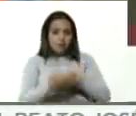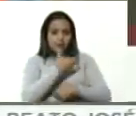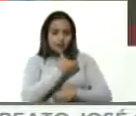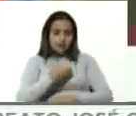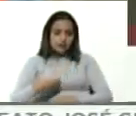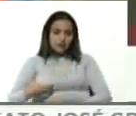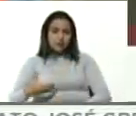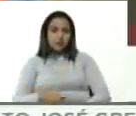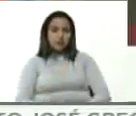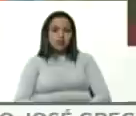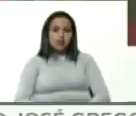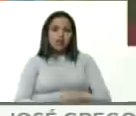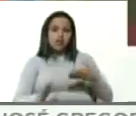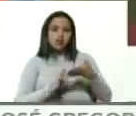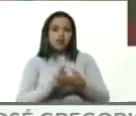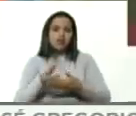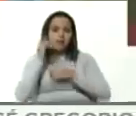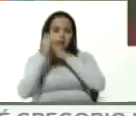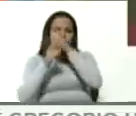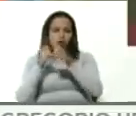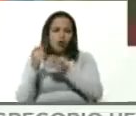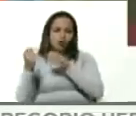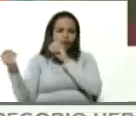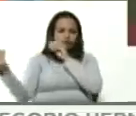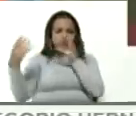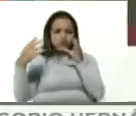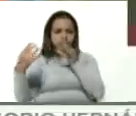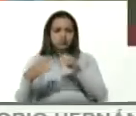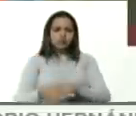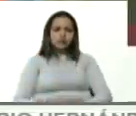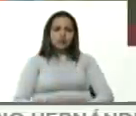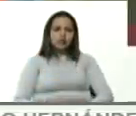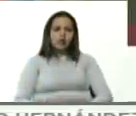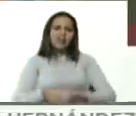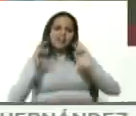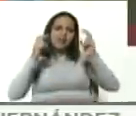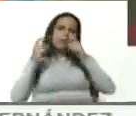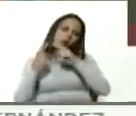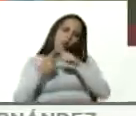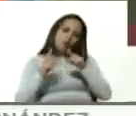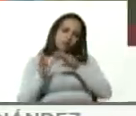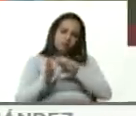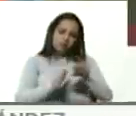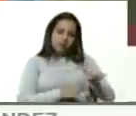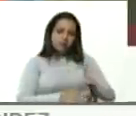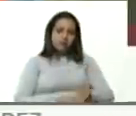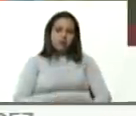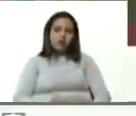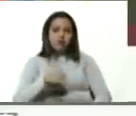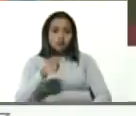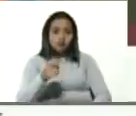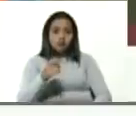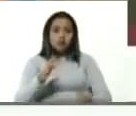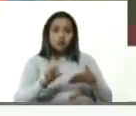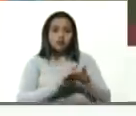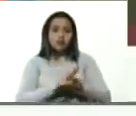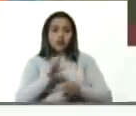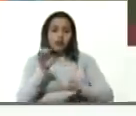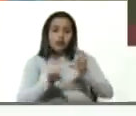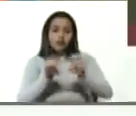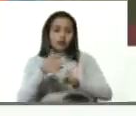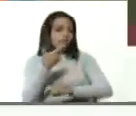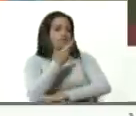formato de videoconferencia y otro tema usted se ha referido a las pruebas clínicas de vacunas que